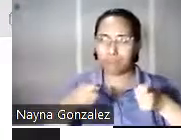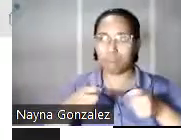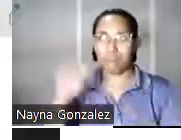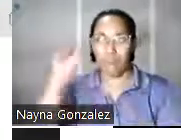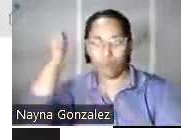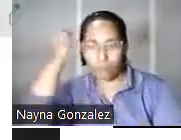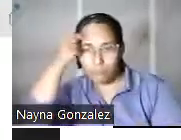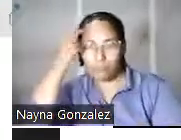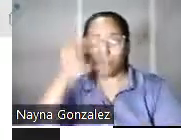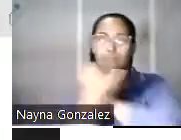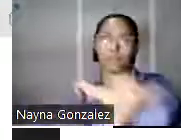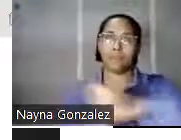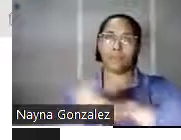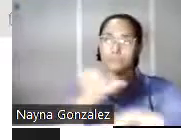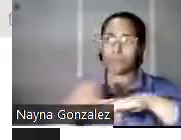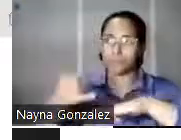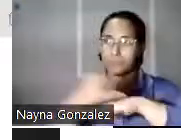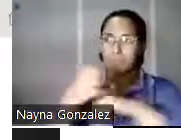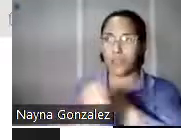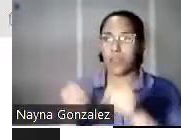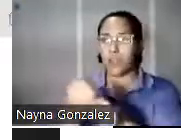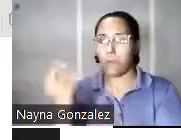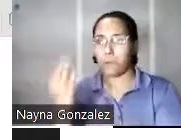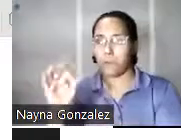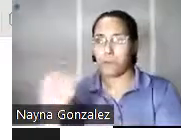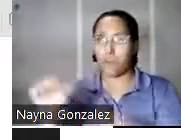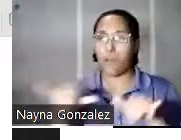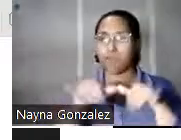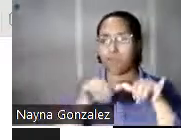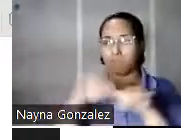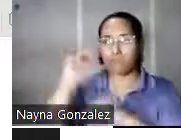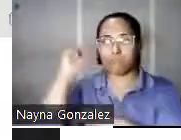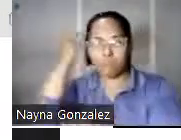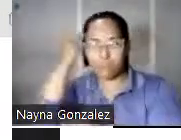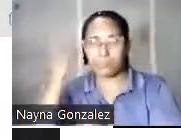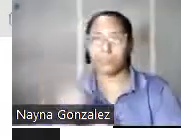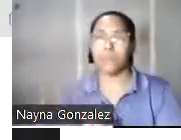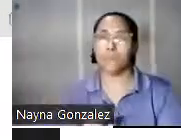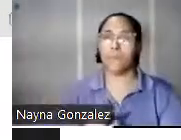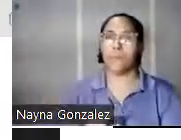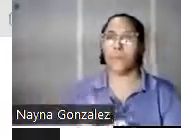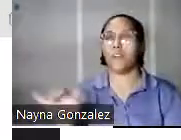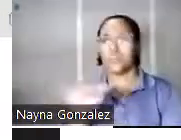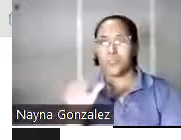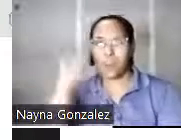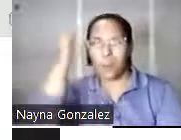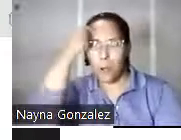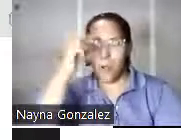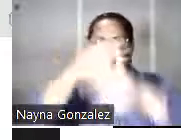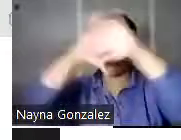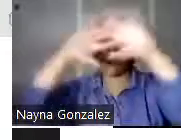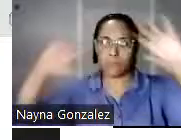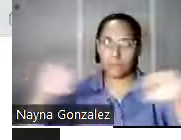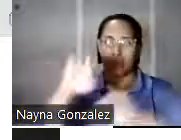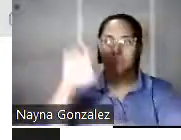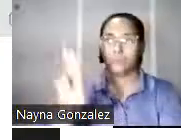1946, ya con una sólida carrera como ingeniero y político, fue designado gobernador por el presidente de Estados